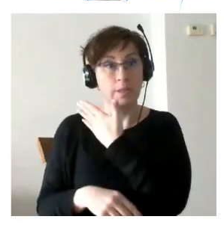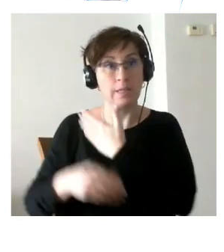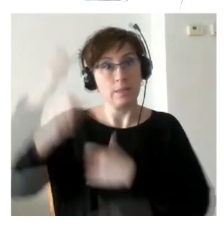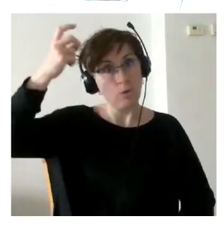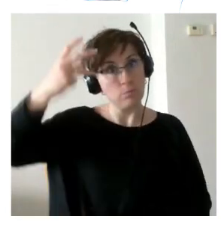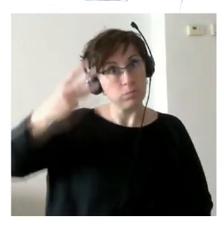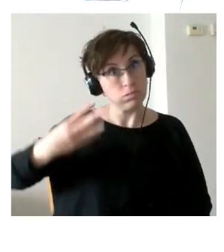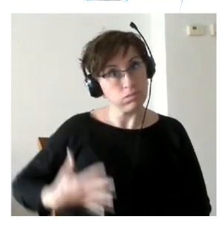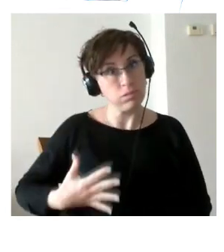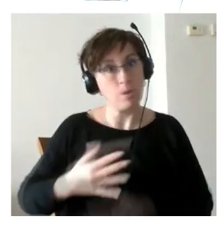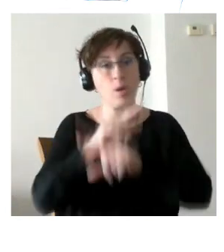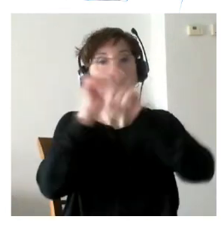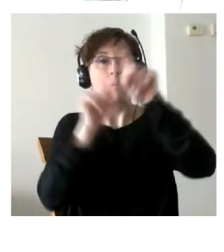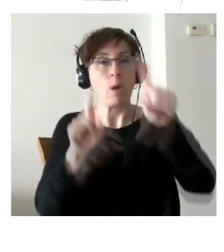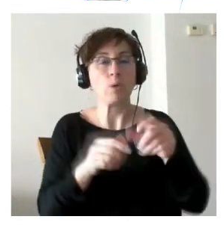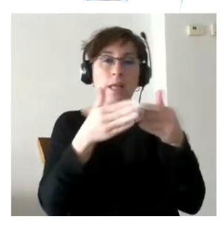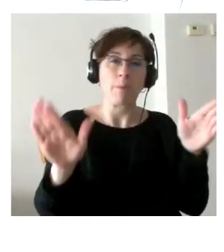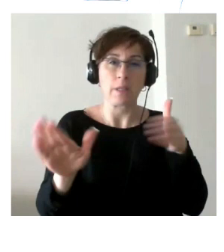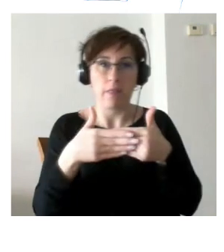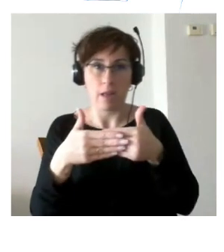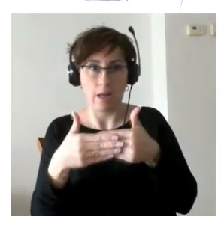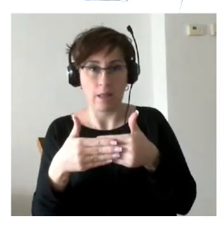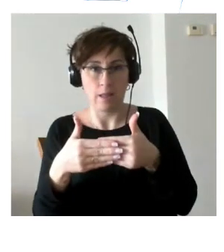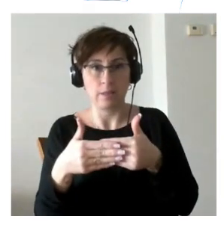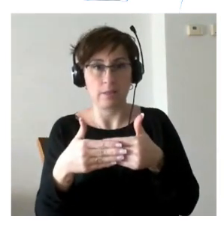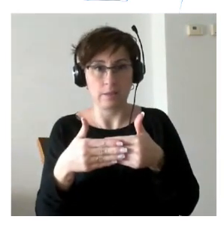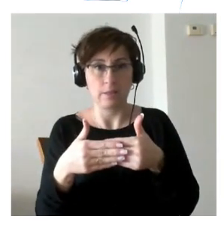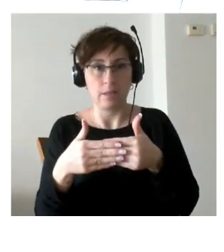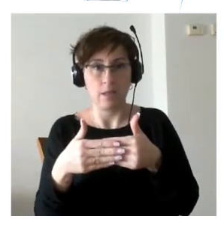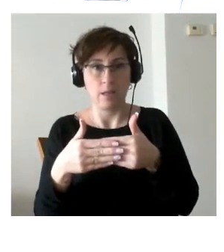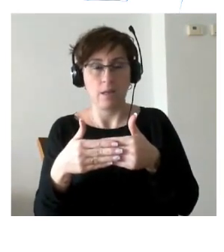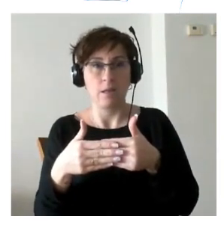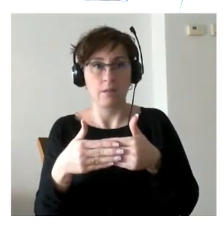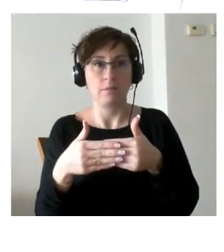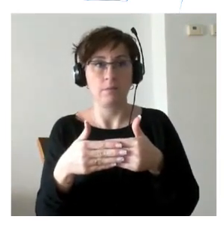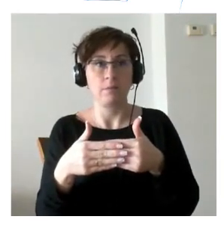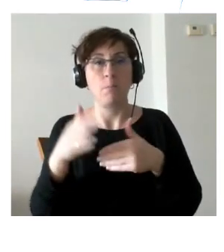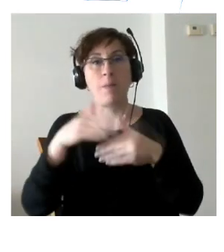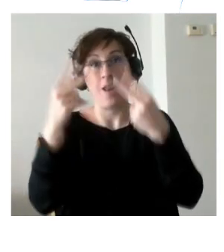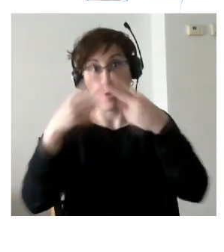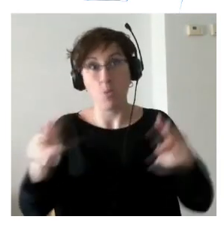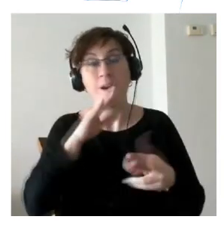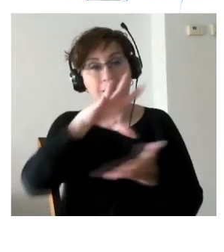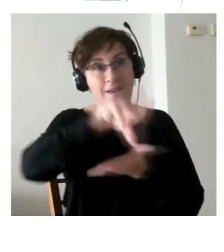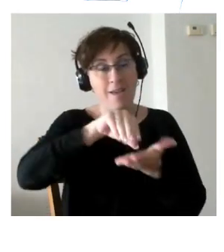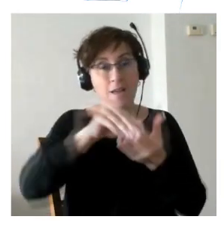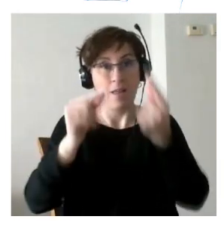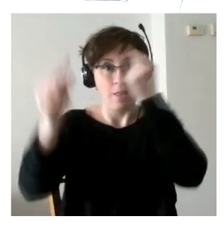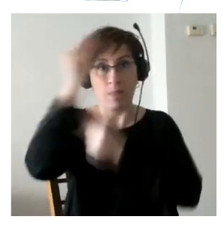con preguntas abiertas y preguntas cerradas para que atender tanto lo cuantitativo como lo cualitativo